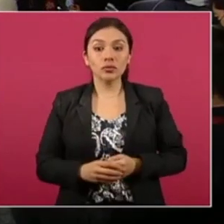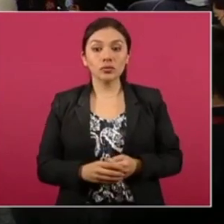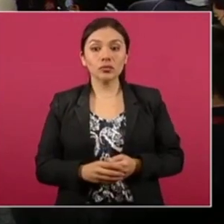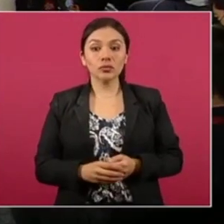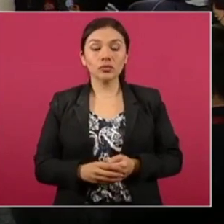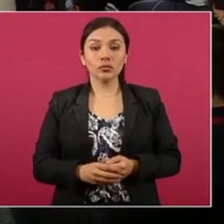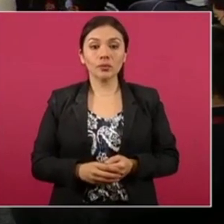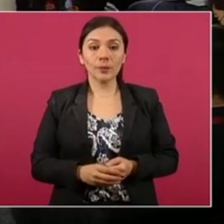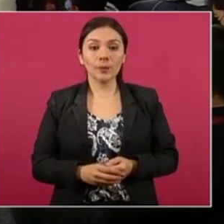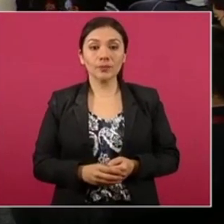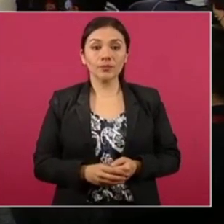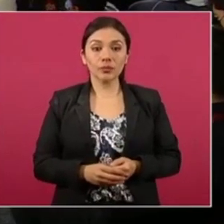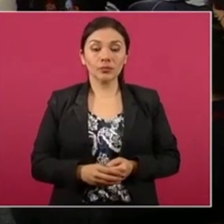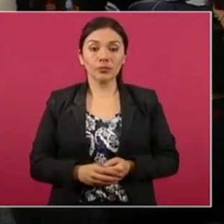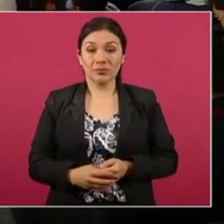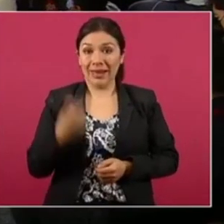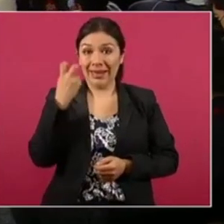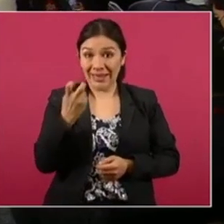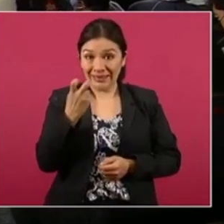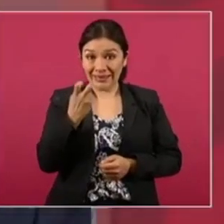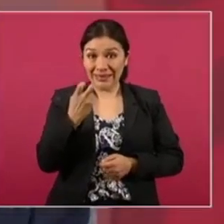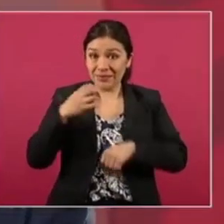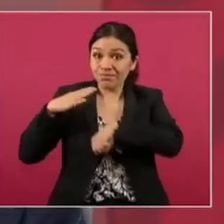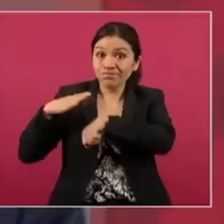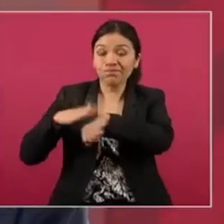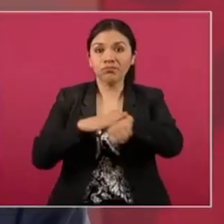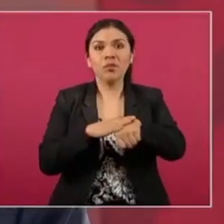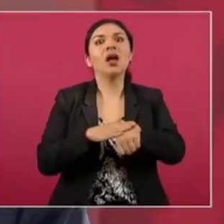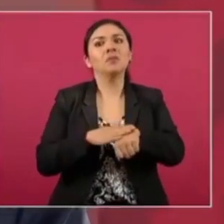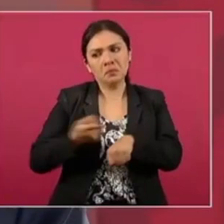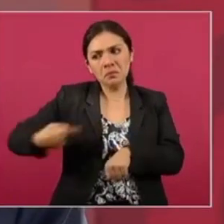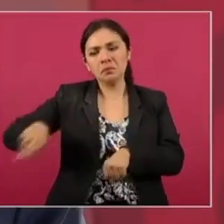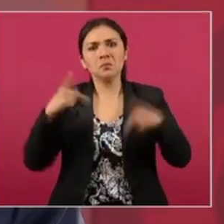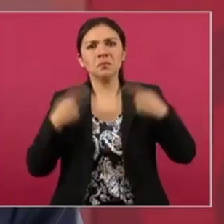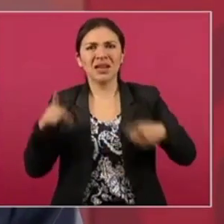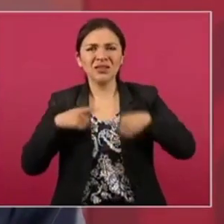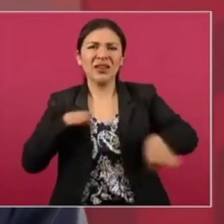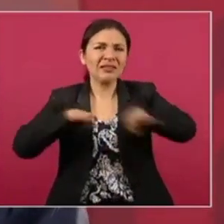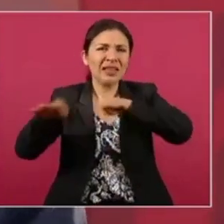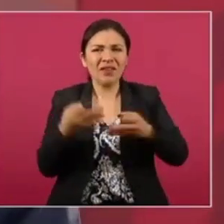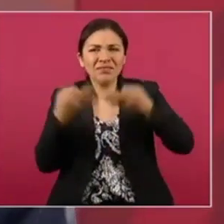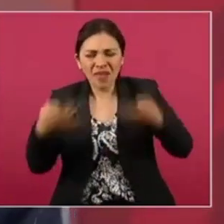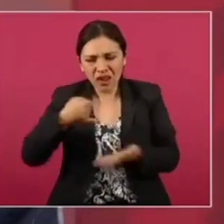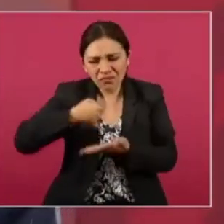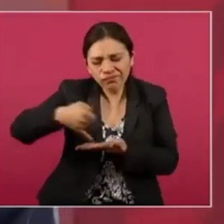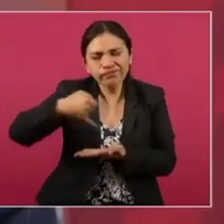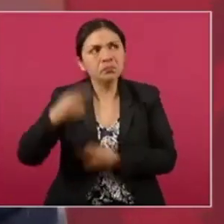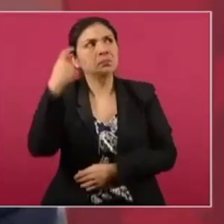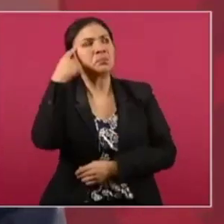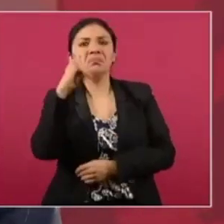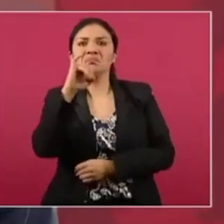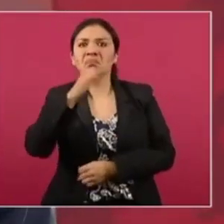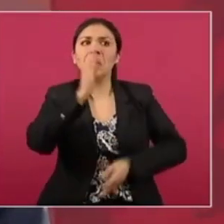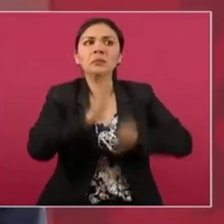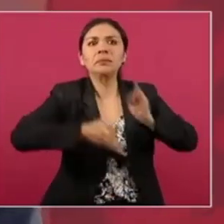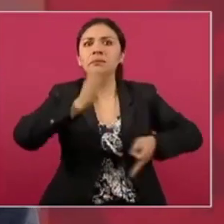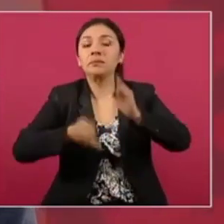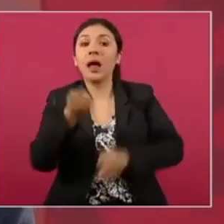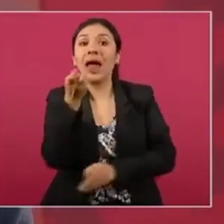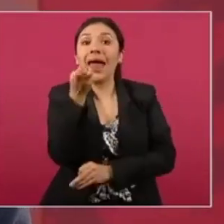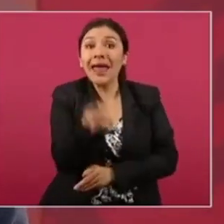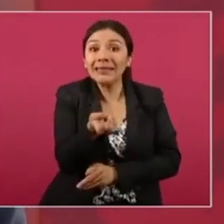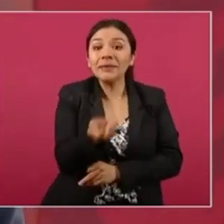Ese manifiesto fue el que lleva a muchos campesinos a participar en la Revolución. Así surge